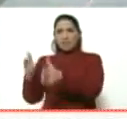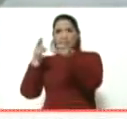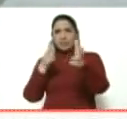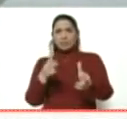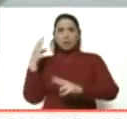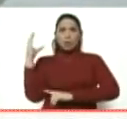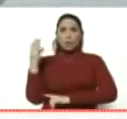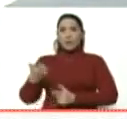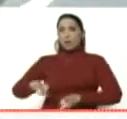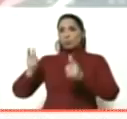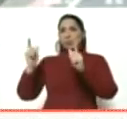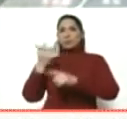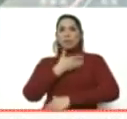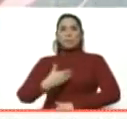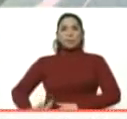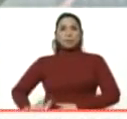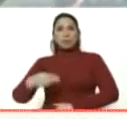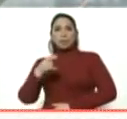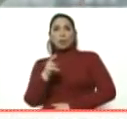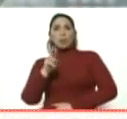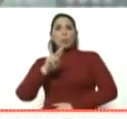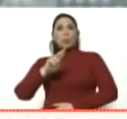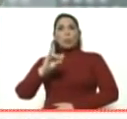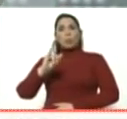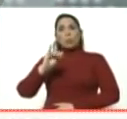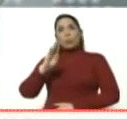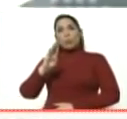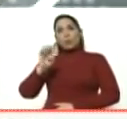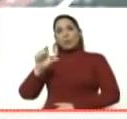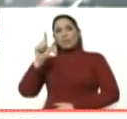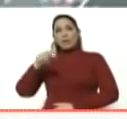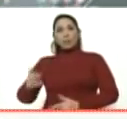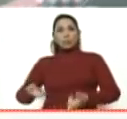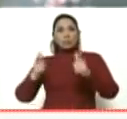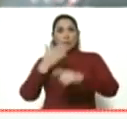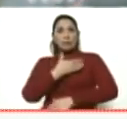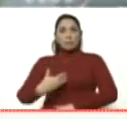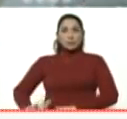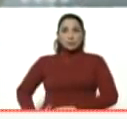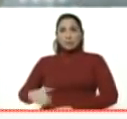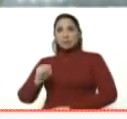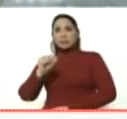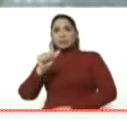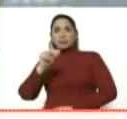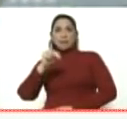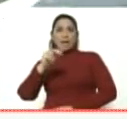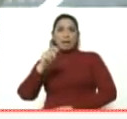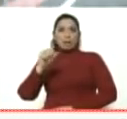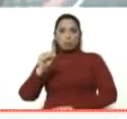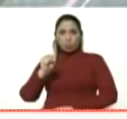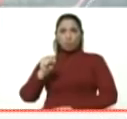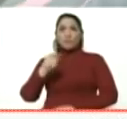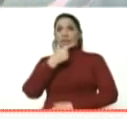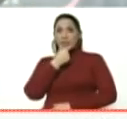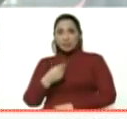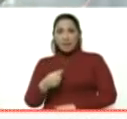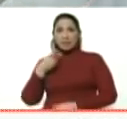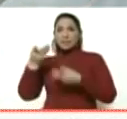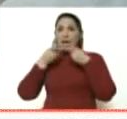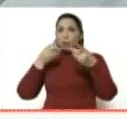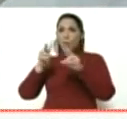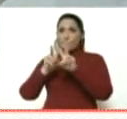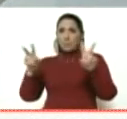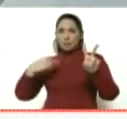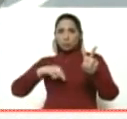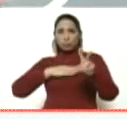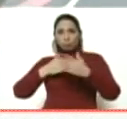autorizadas por el presidente Uribe, autorizadas por el presidente Santos para facilitar los diálogos de paz, ante los cuales seguimos a la orden